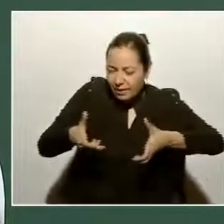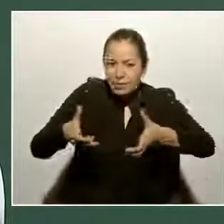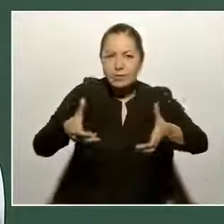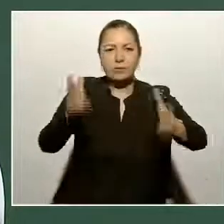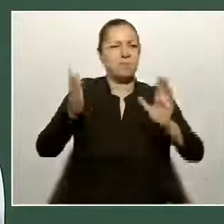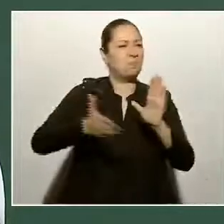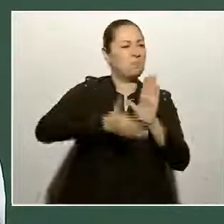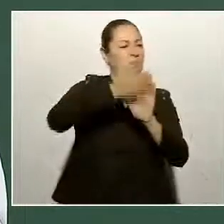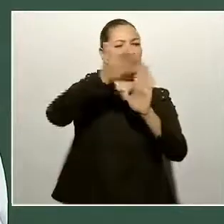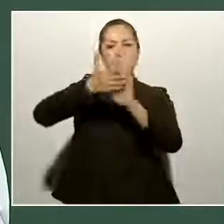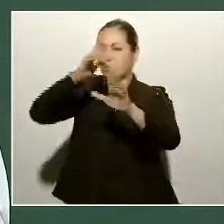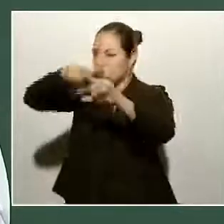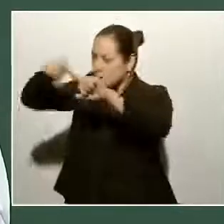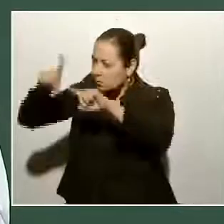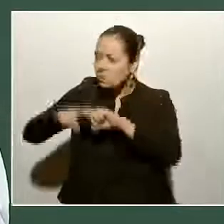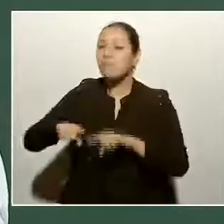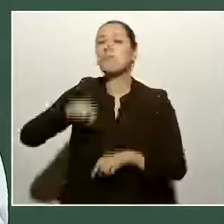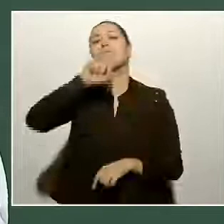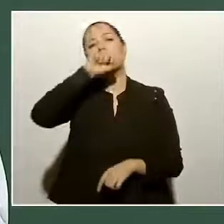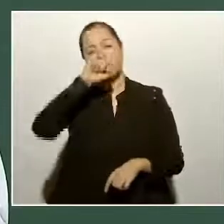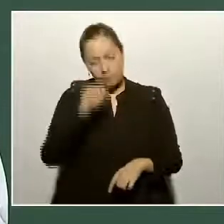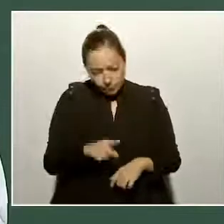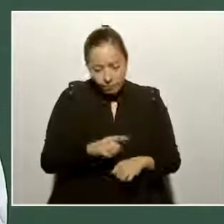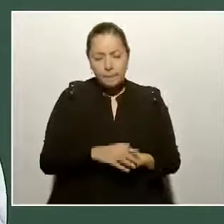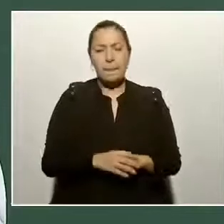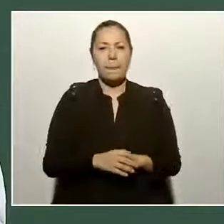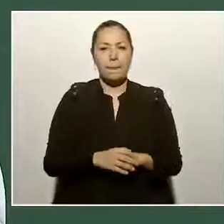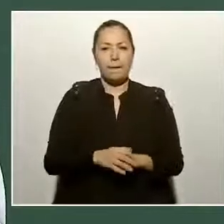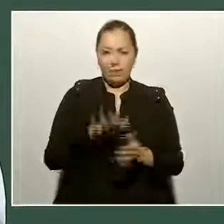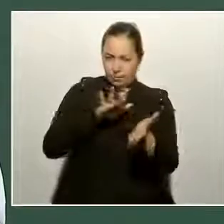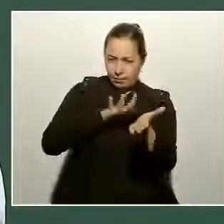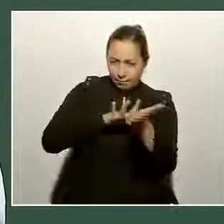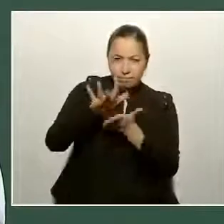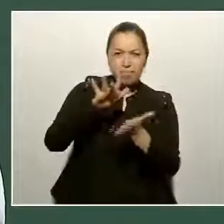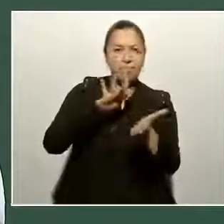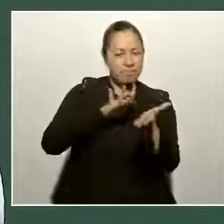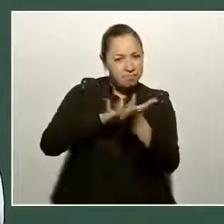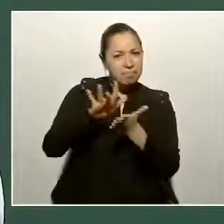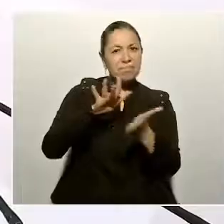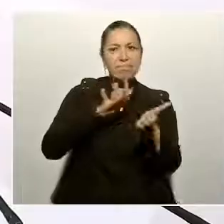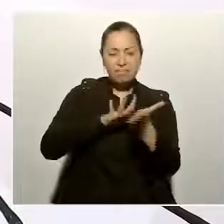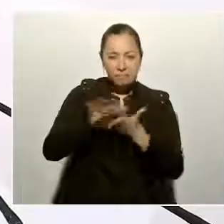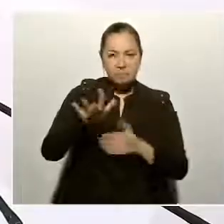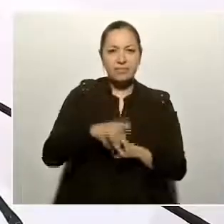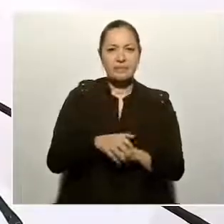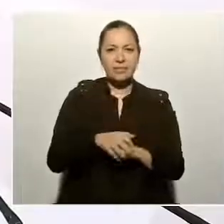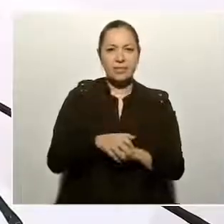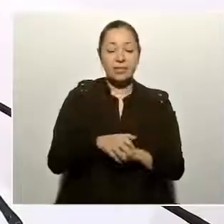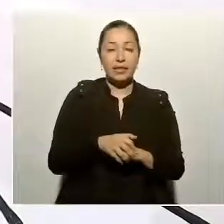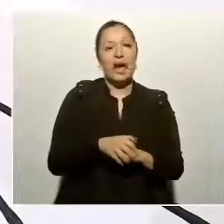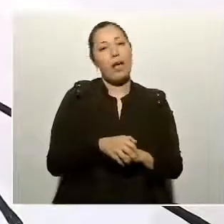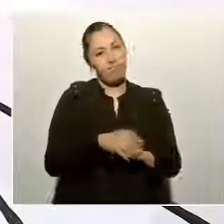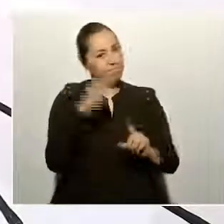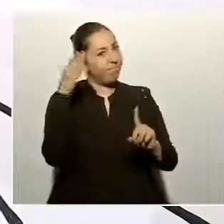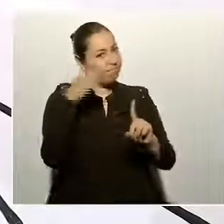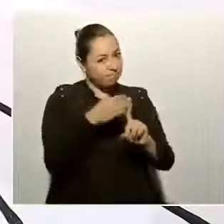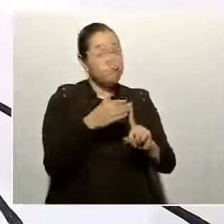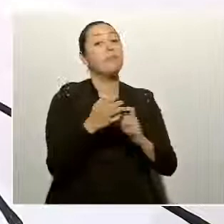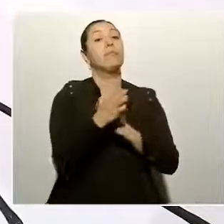y, desde luego, vamos a seguir apoyando en el terreno educativo